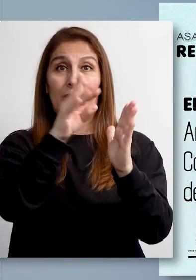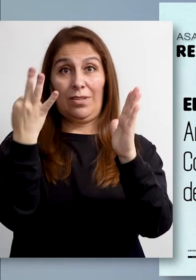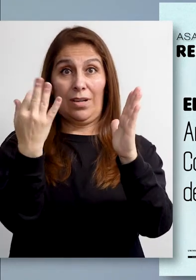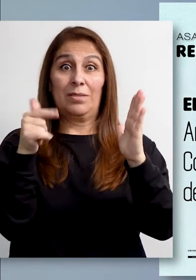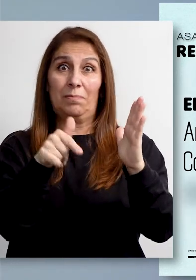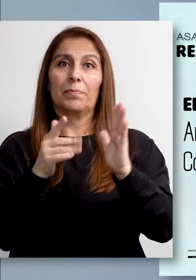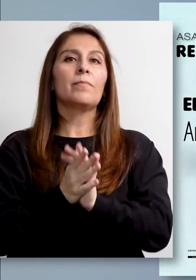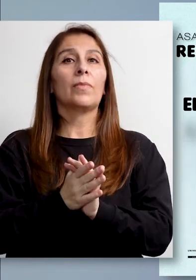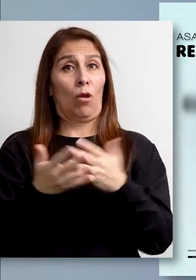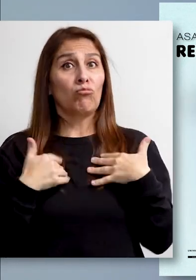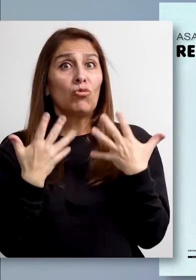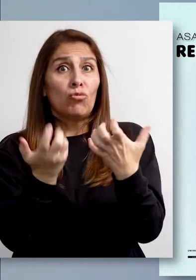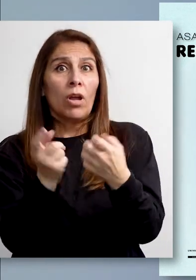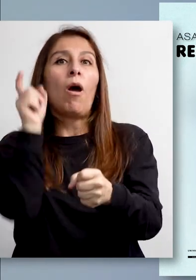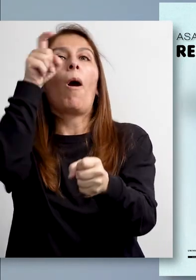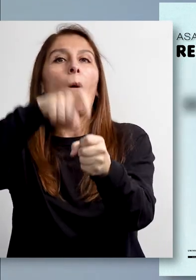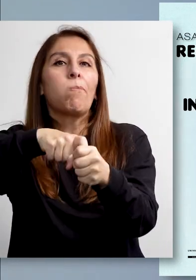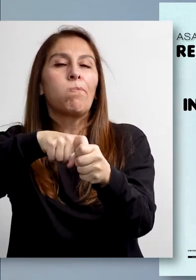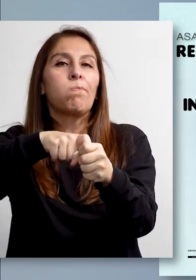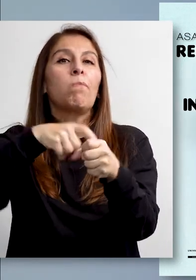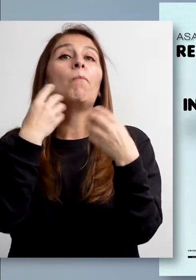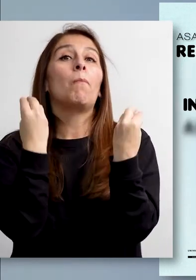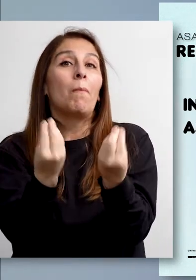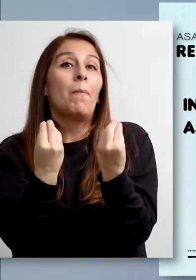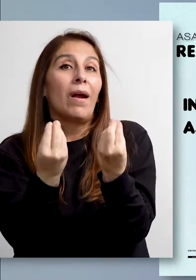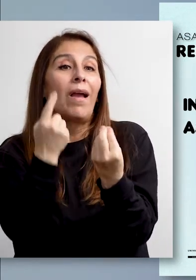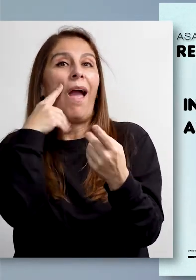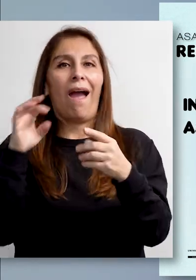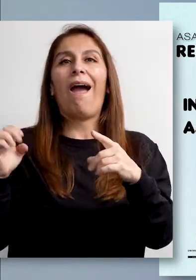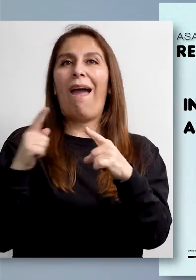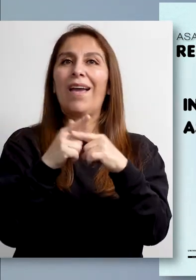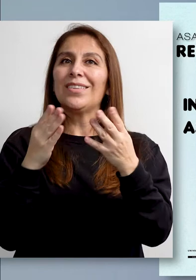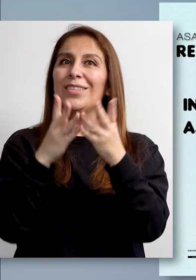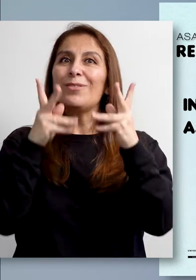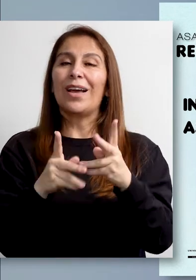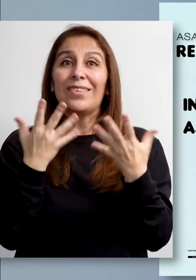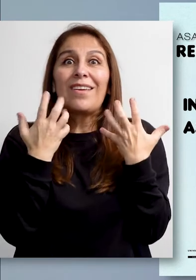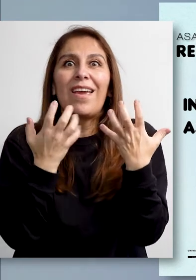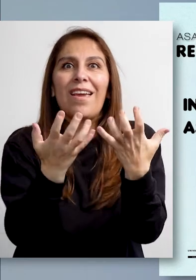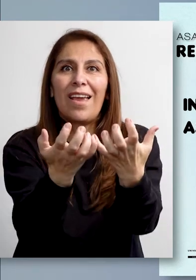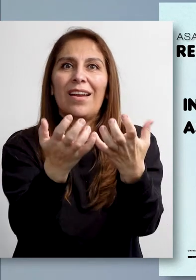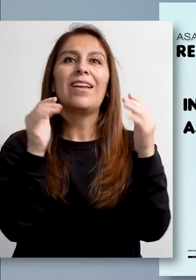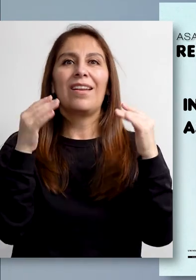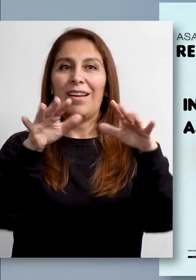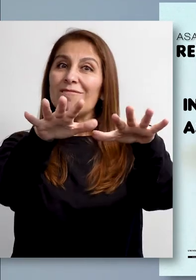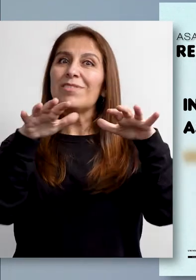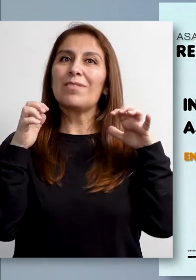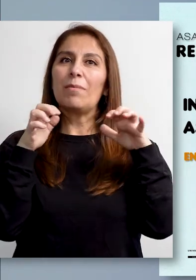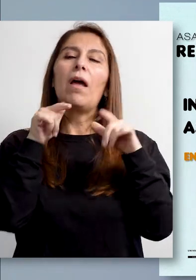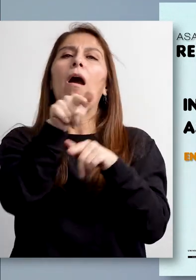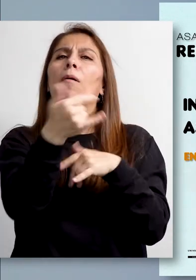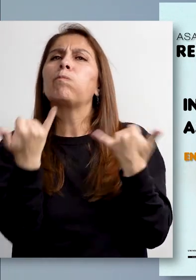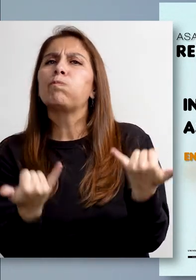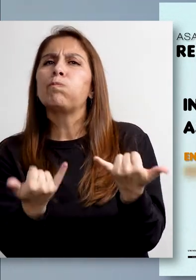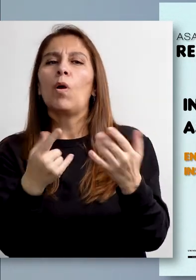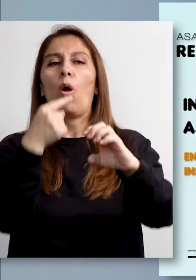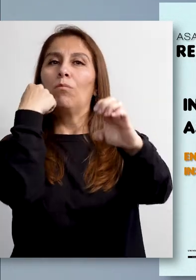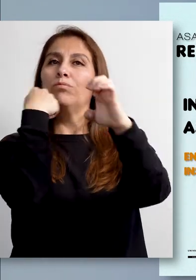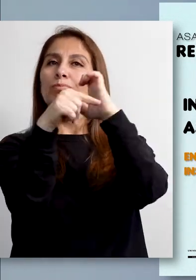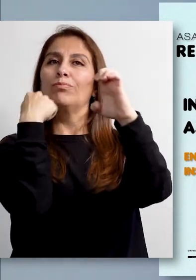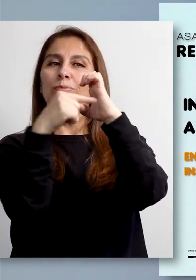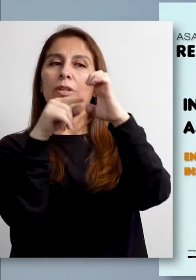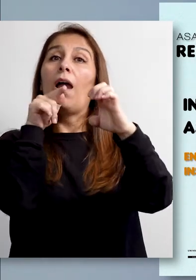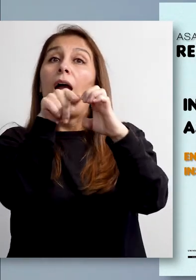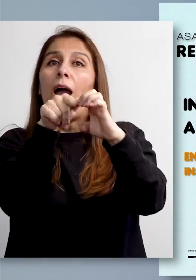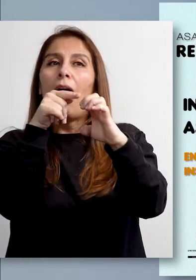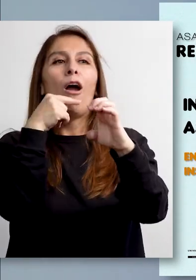La inscripción de fórmulas de aspirantes para postularse como candidatos en la Asamblea Nacional de Egresados se realizará enviando un